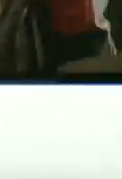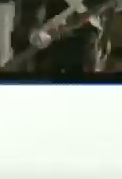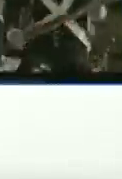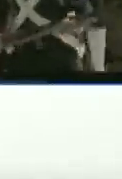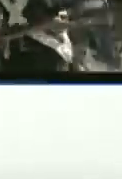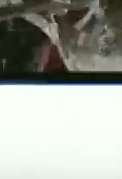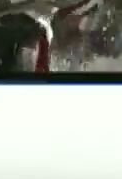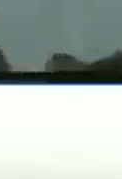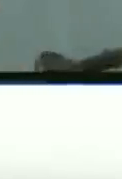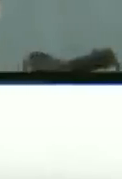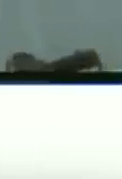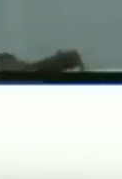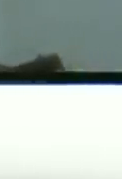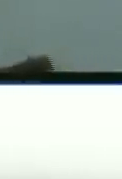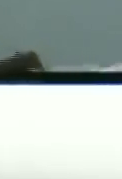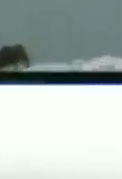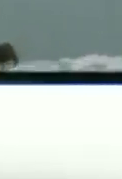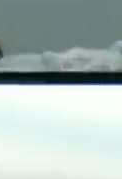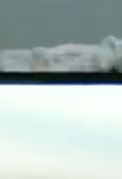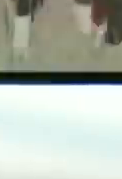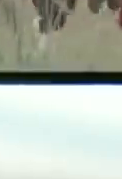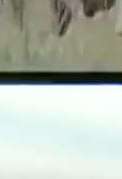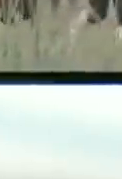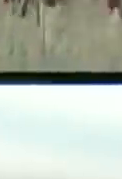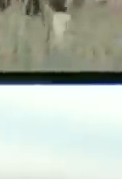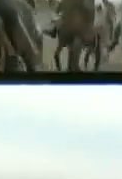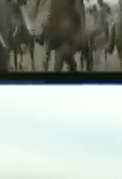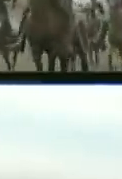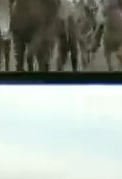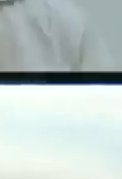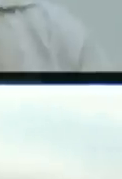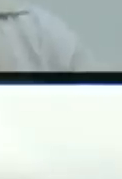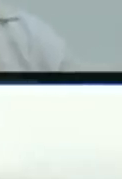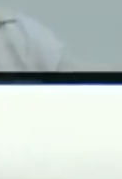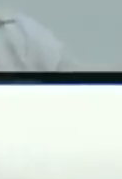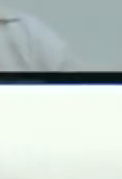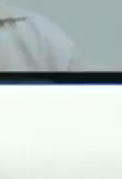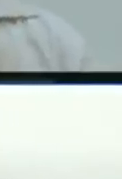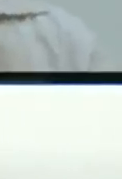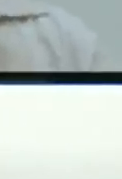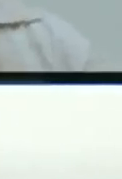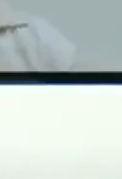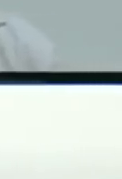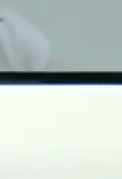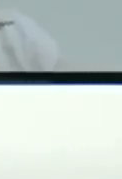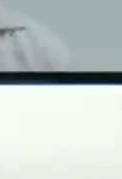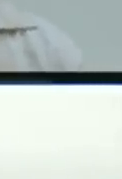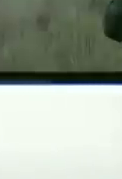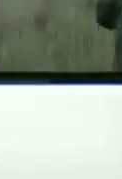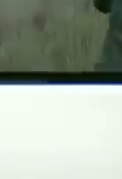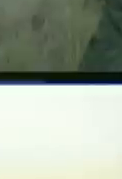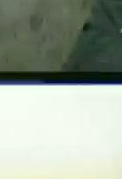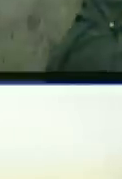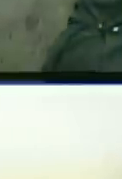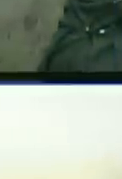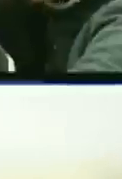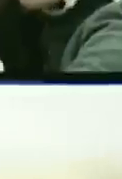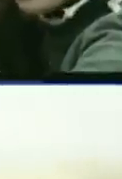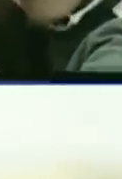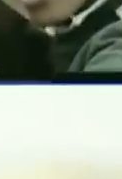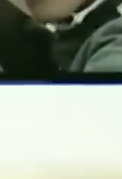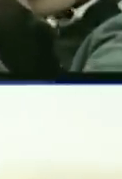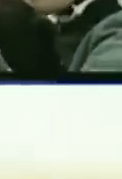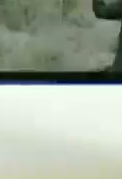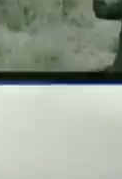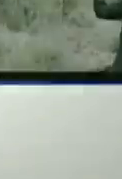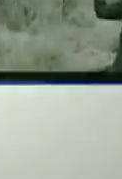que se ha hecho va a abrir todas las puertas de las plataformas televisivas seriales de las